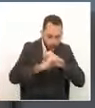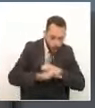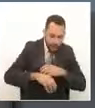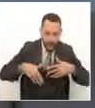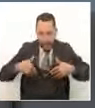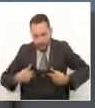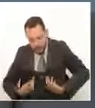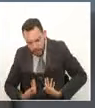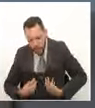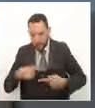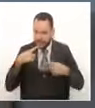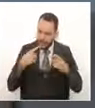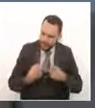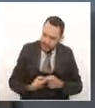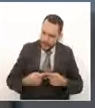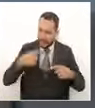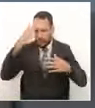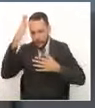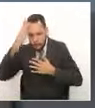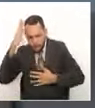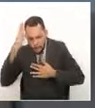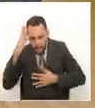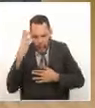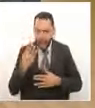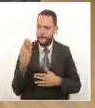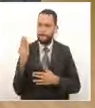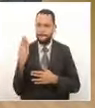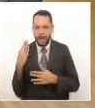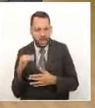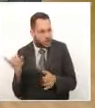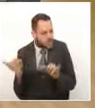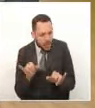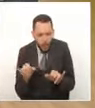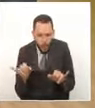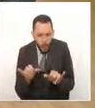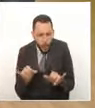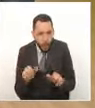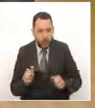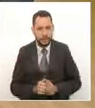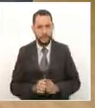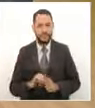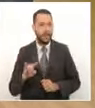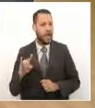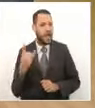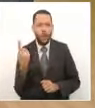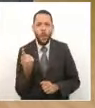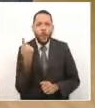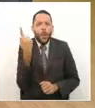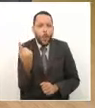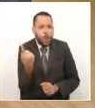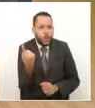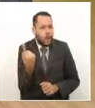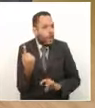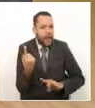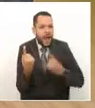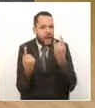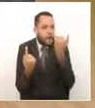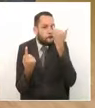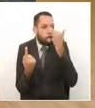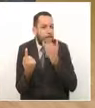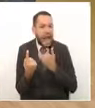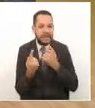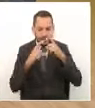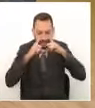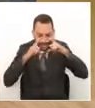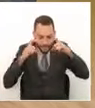cambiar de ropa y vamos al baño y todo ese tipo de cosas ocurren uno solo en algún momento de retirarse un elemento de protección